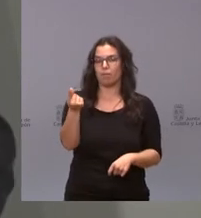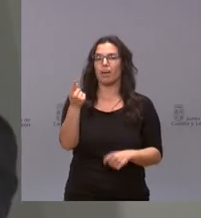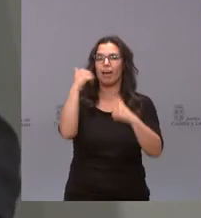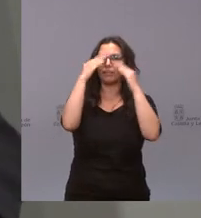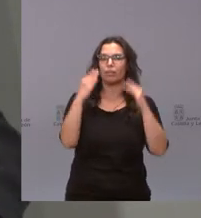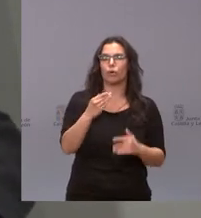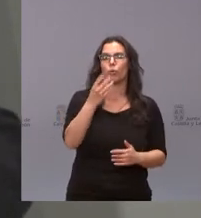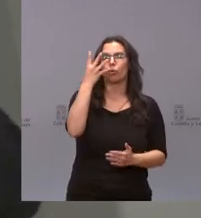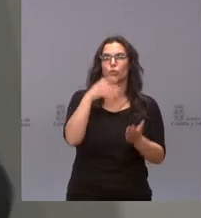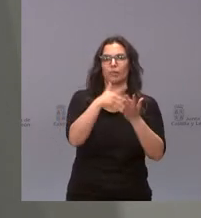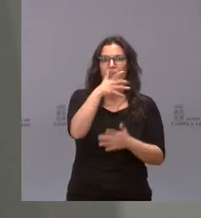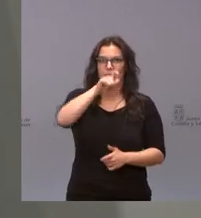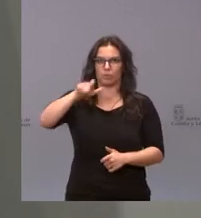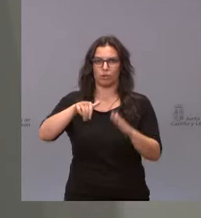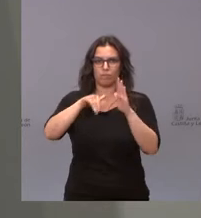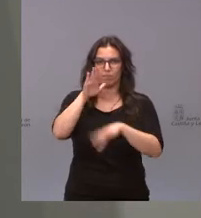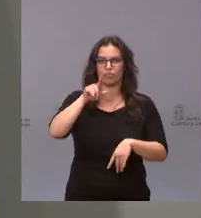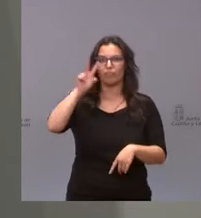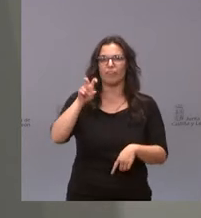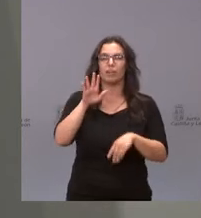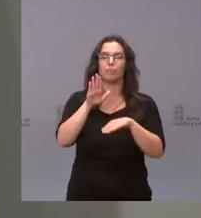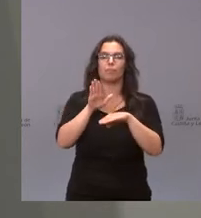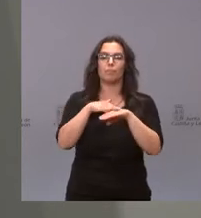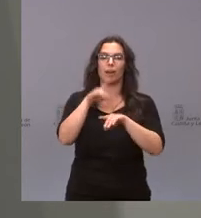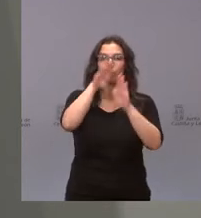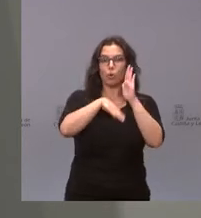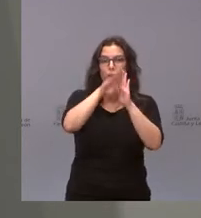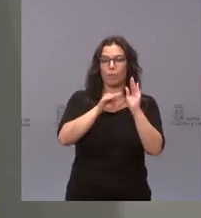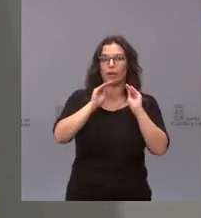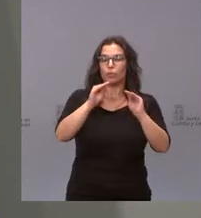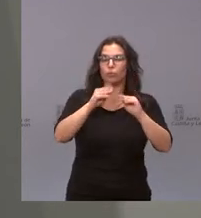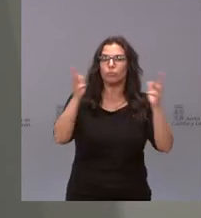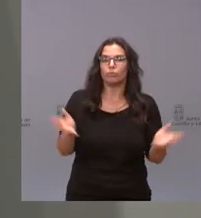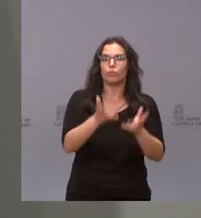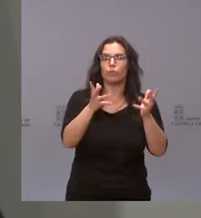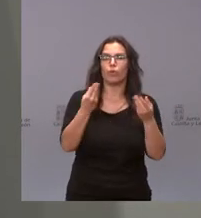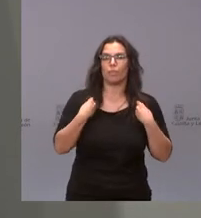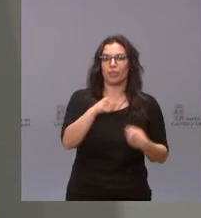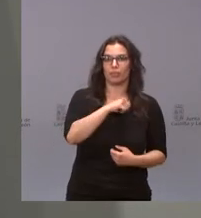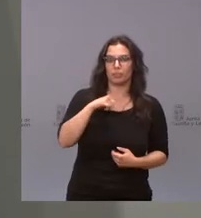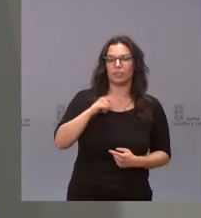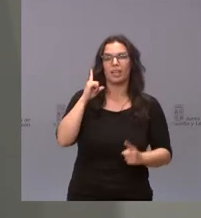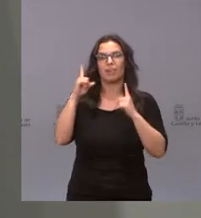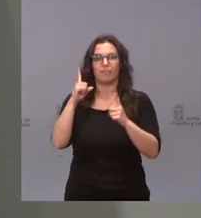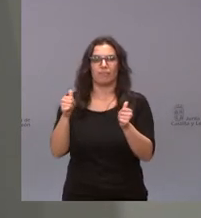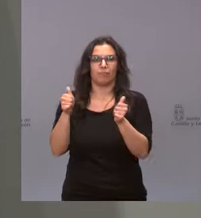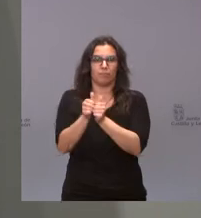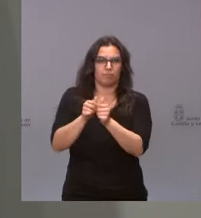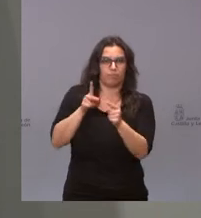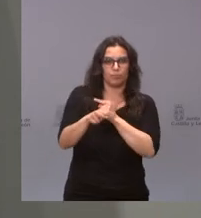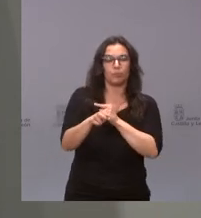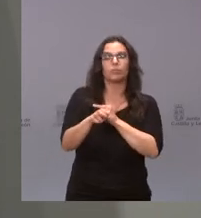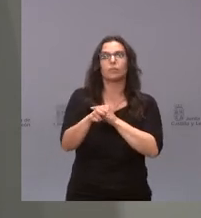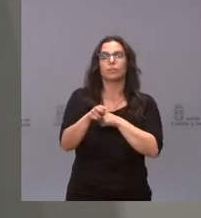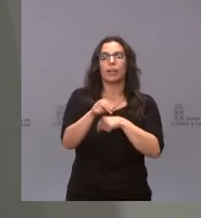.500 personas. Van a servir para sufragar los programas de promoción de la vida independiente y prevención de la dependencia, tanto